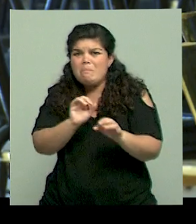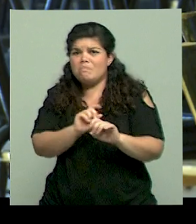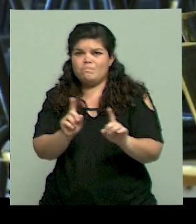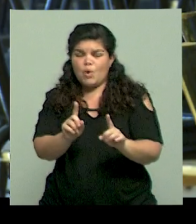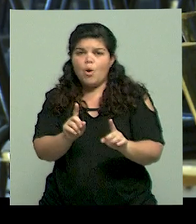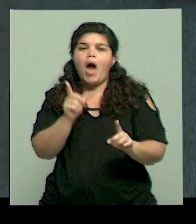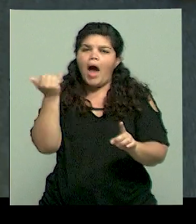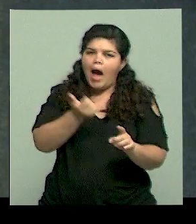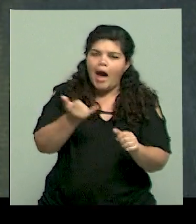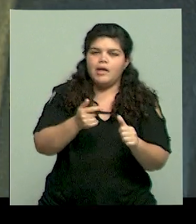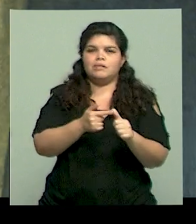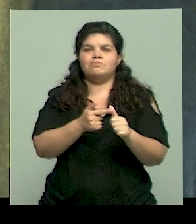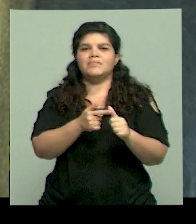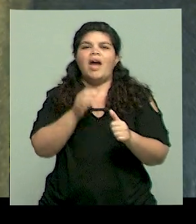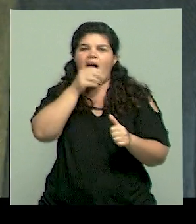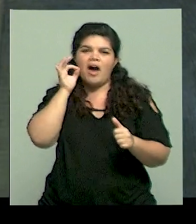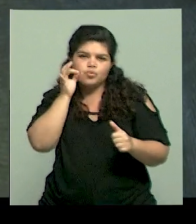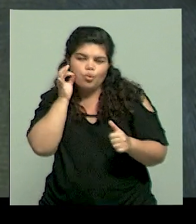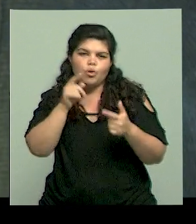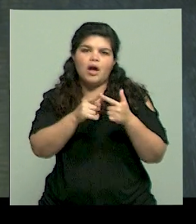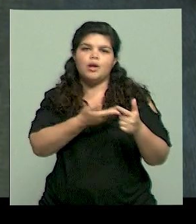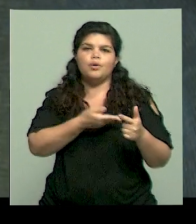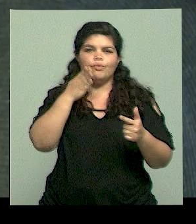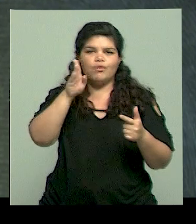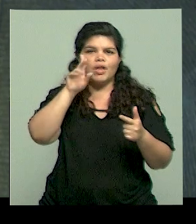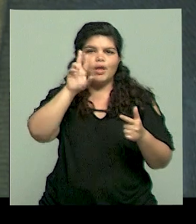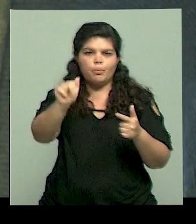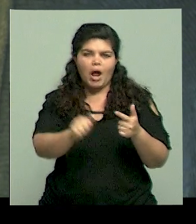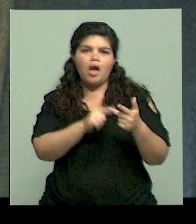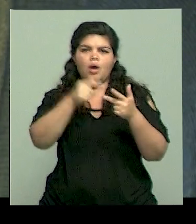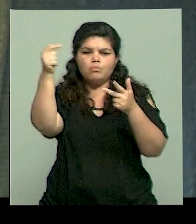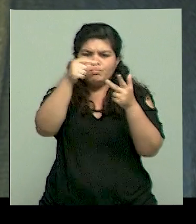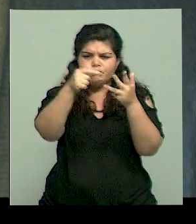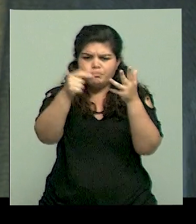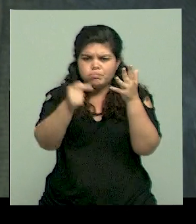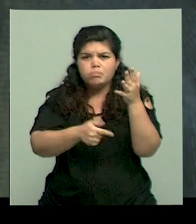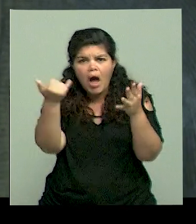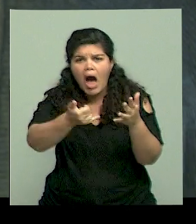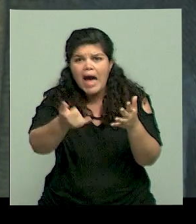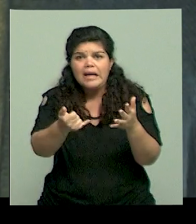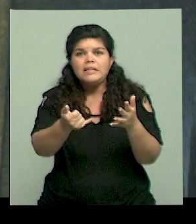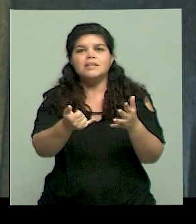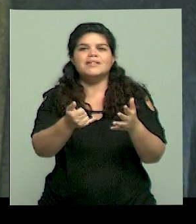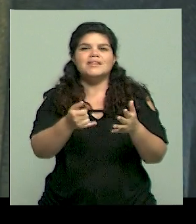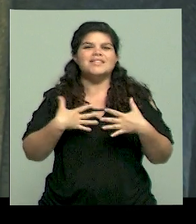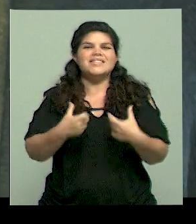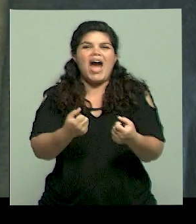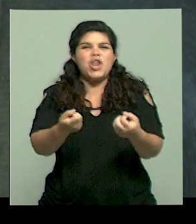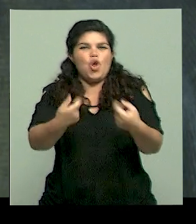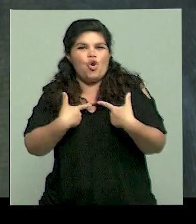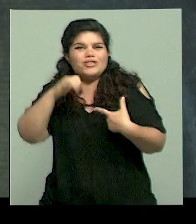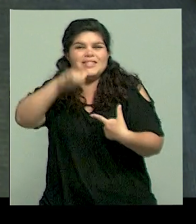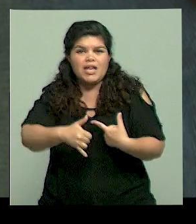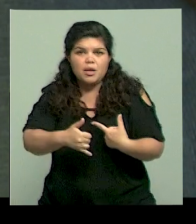que te aporta la fruta como alimento natural y sano, ¿sí? Pero la cantidad también es importante. Entonces, sí,